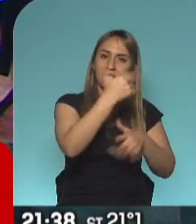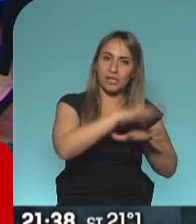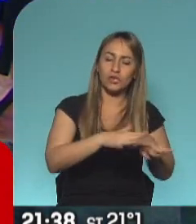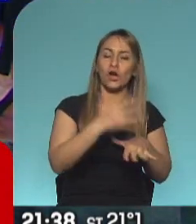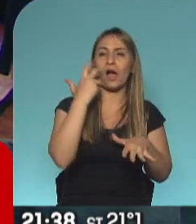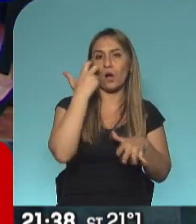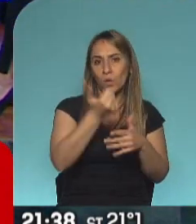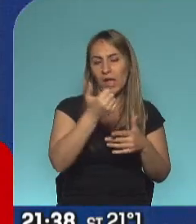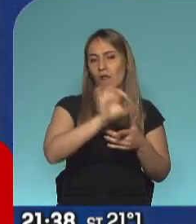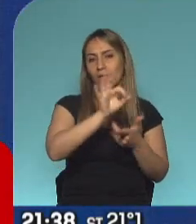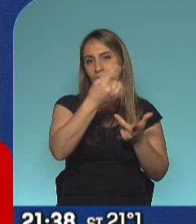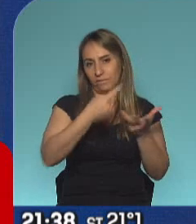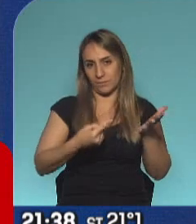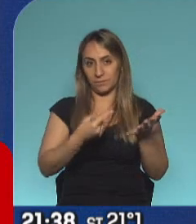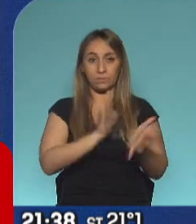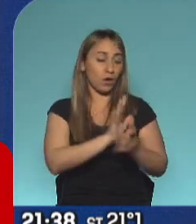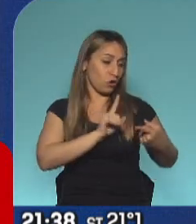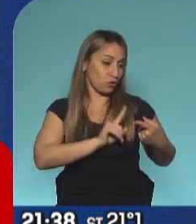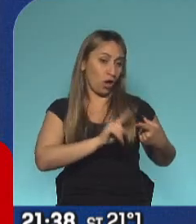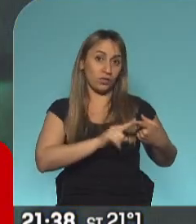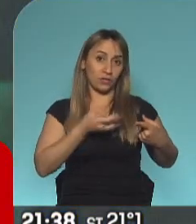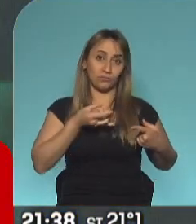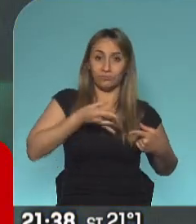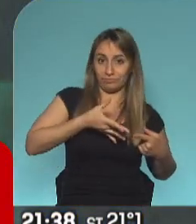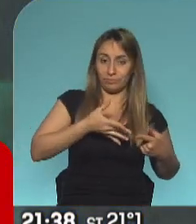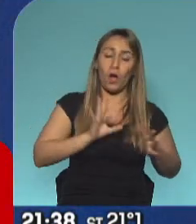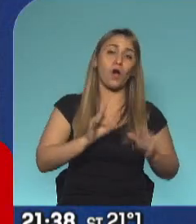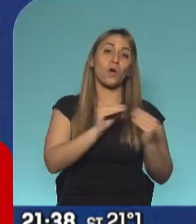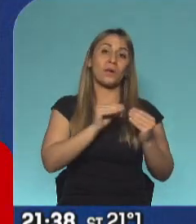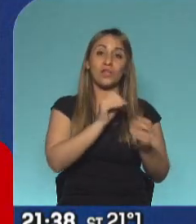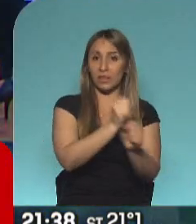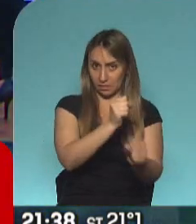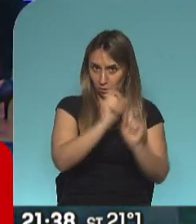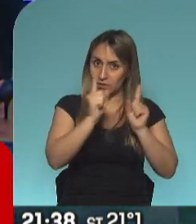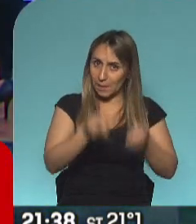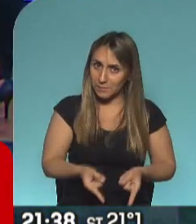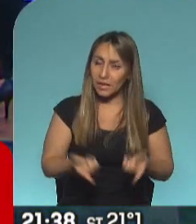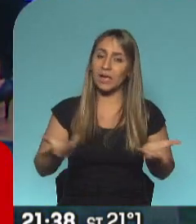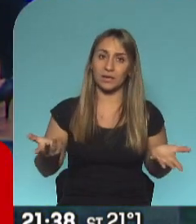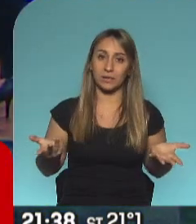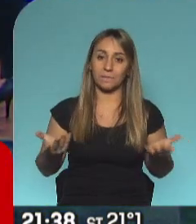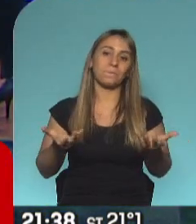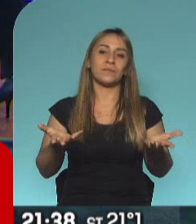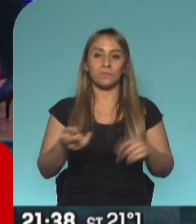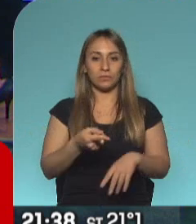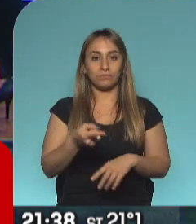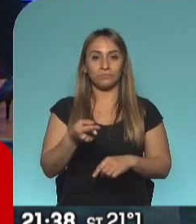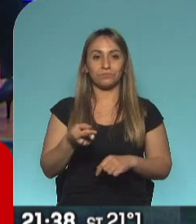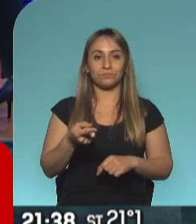abuelo. O sea, han tenido un contacto estrecho con alguien, lo han infectado, compañeros de trabajo. O sea que son